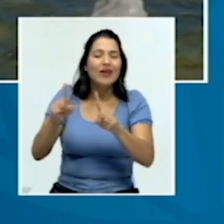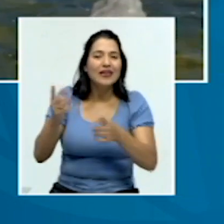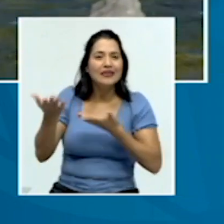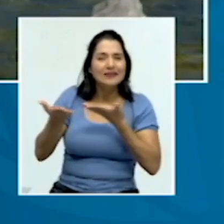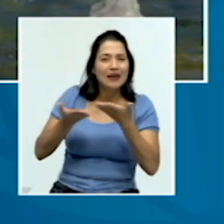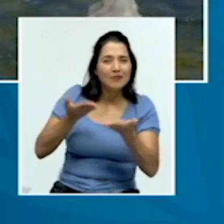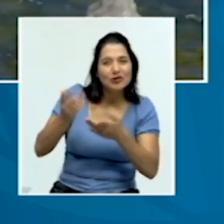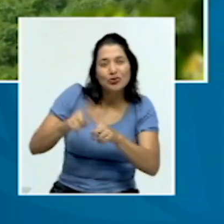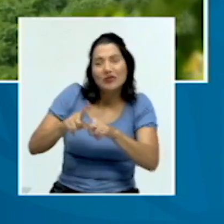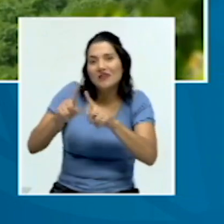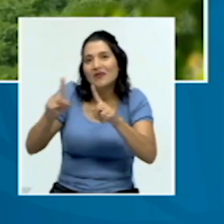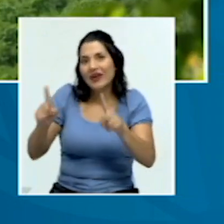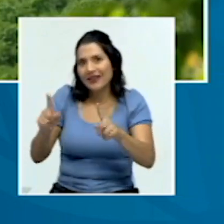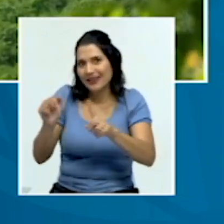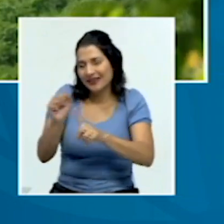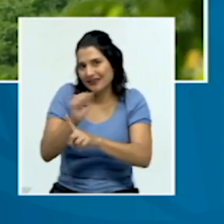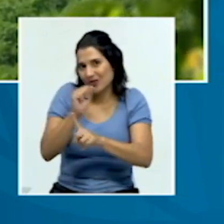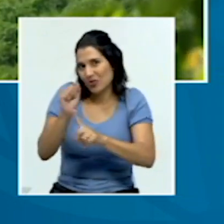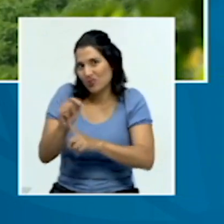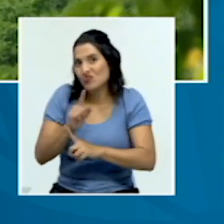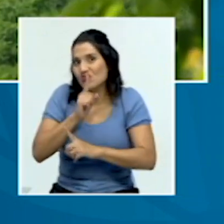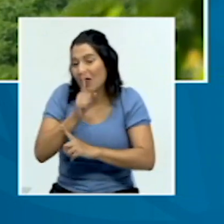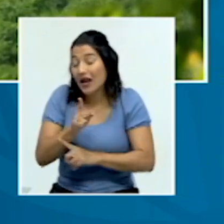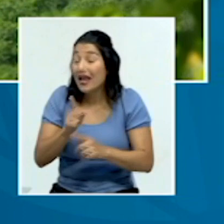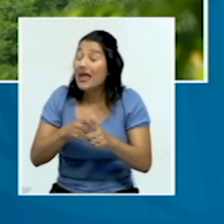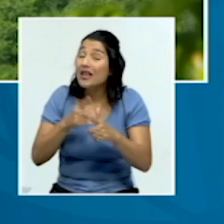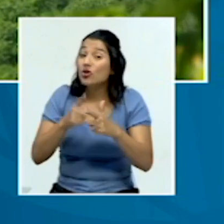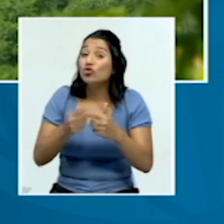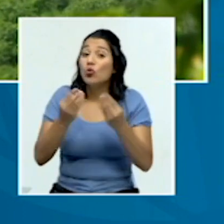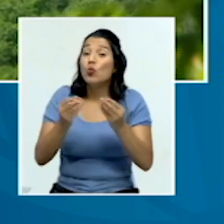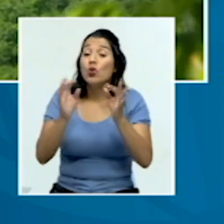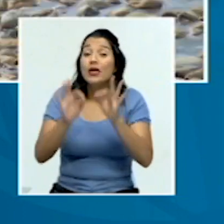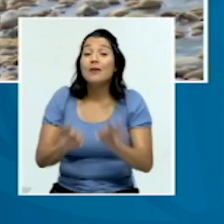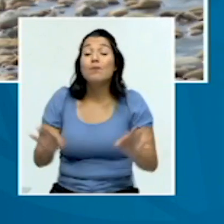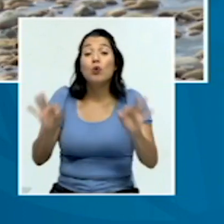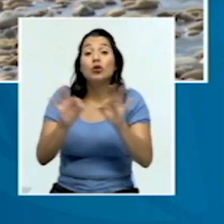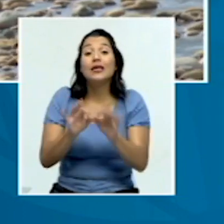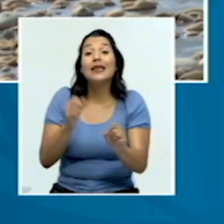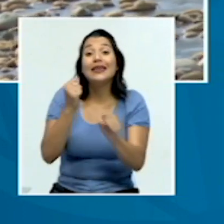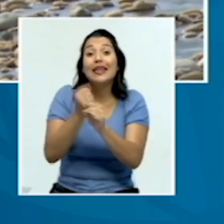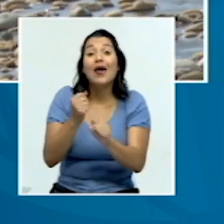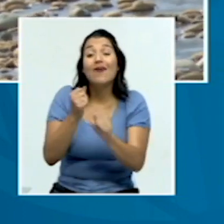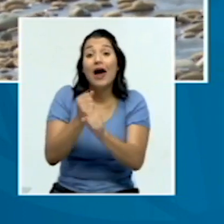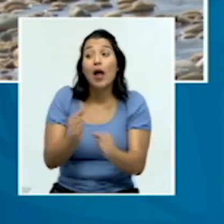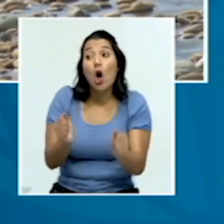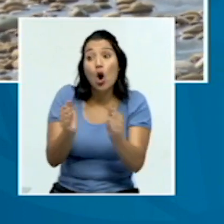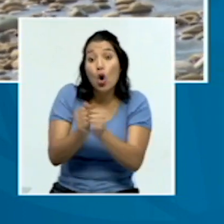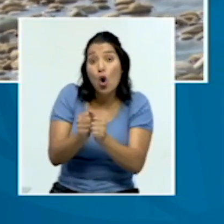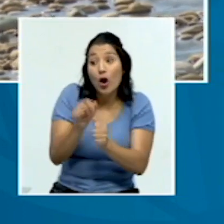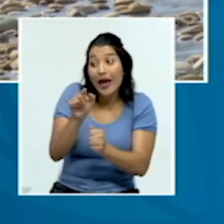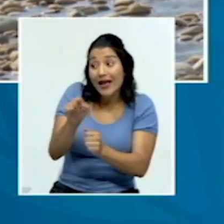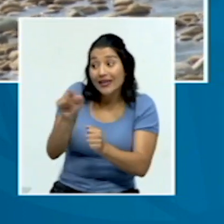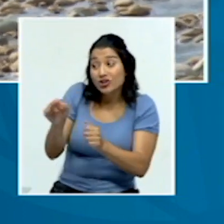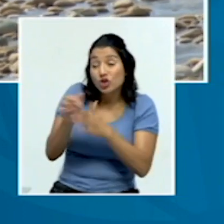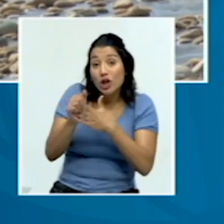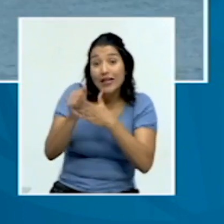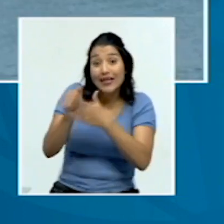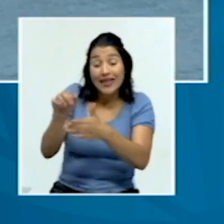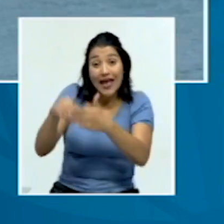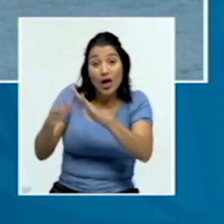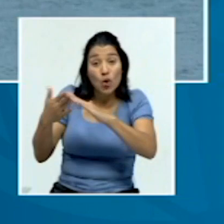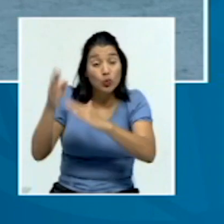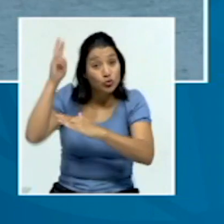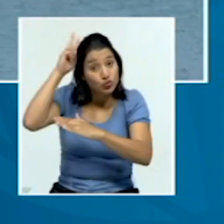Entonces, aquí se vuelve muy importante trabajar de la mano con estos líderes, con estos médicos tradicionales y con estas